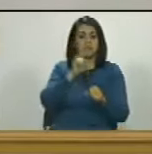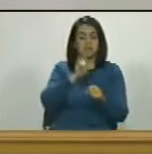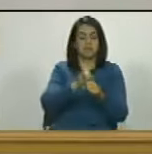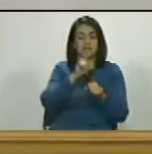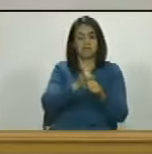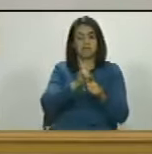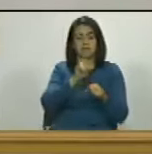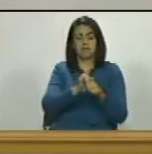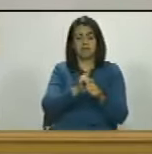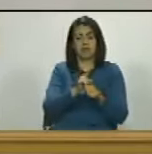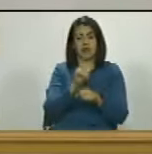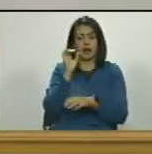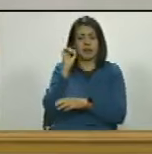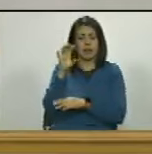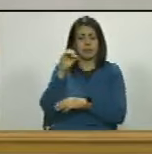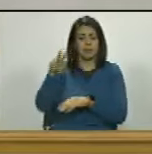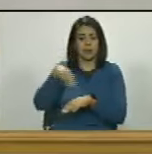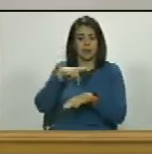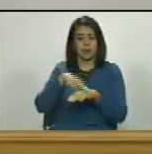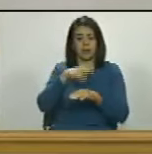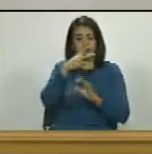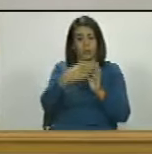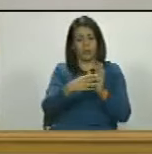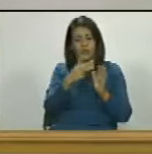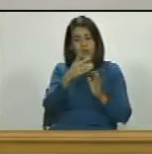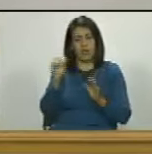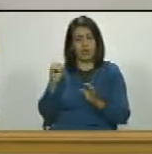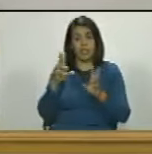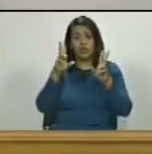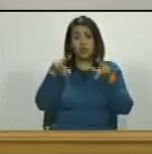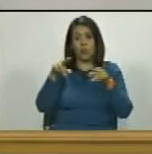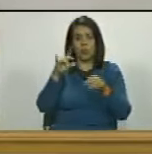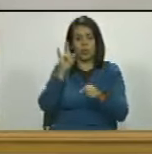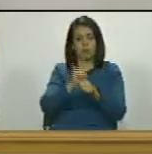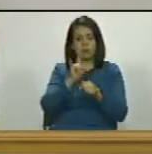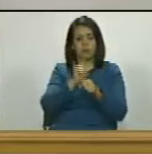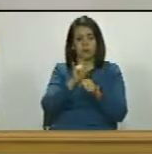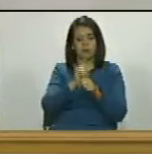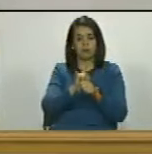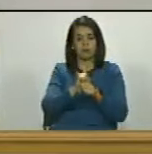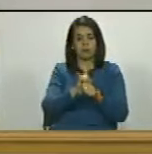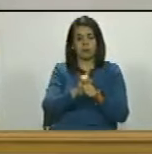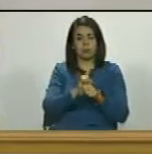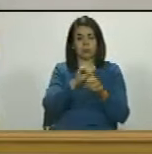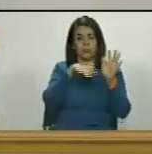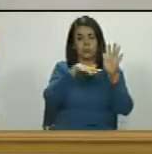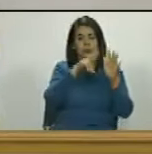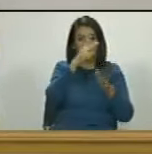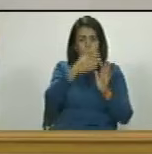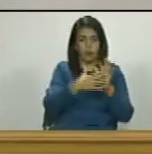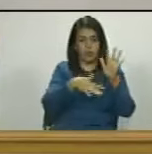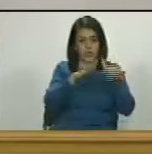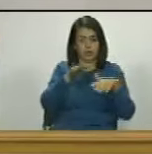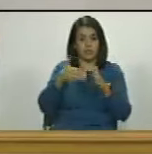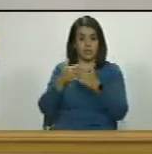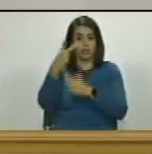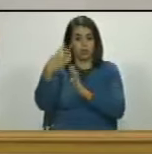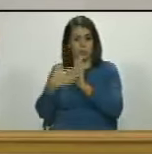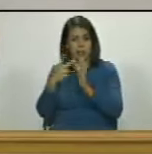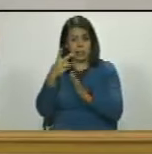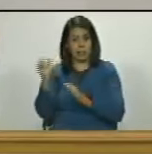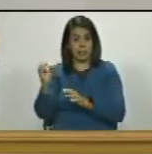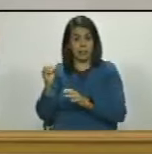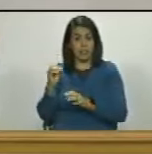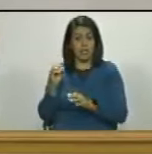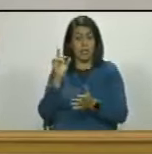a la asamblea nacional del 2020 del 2015 al 2020 récord de